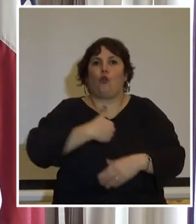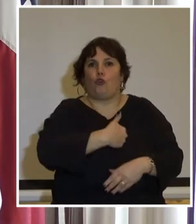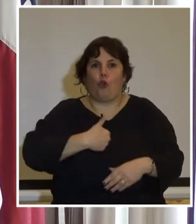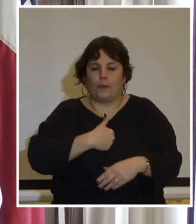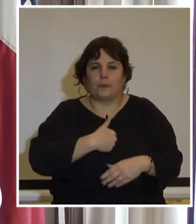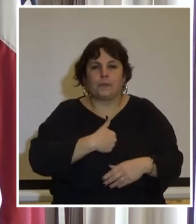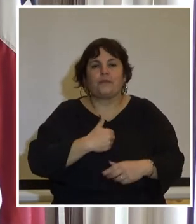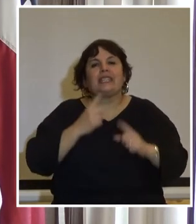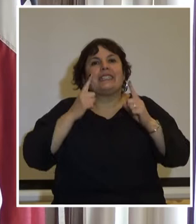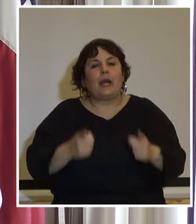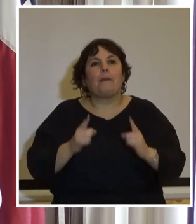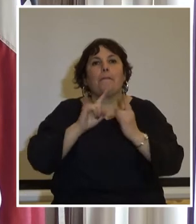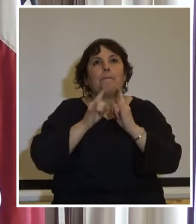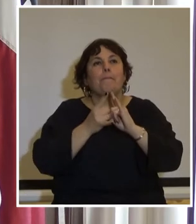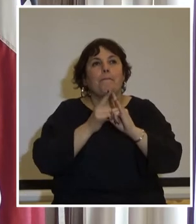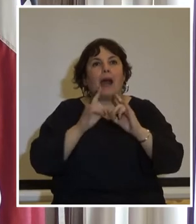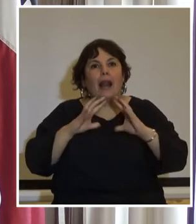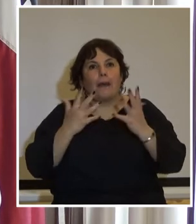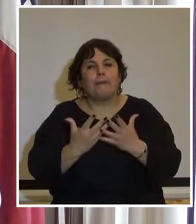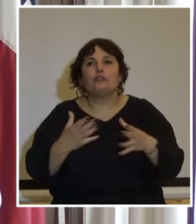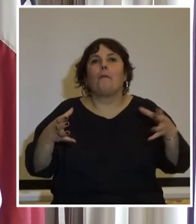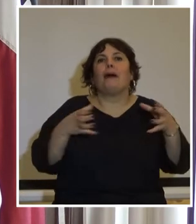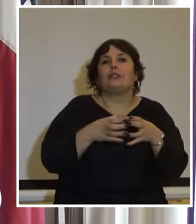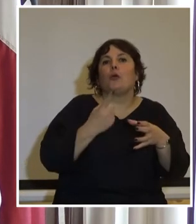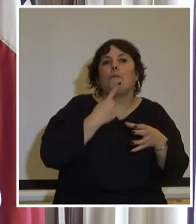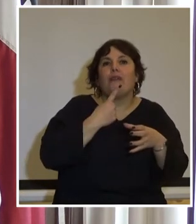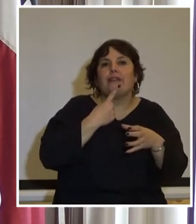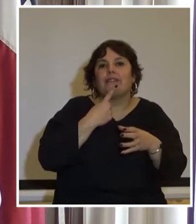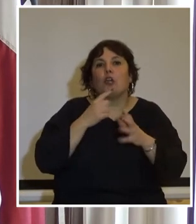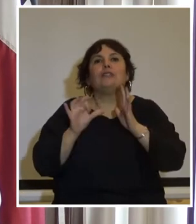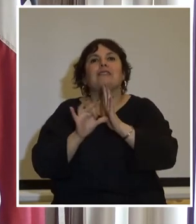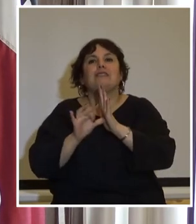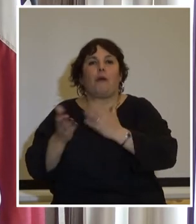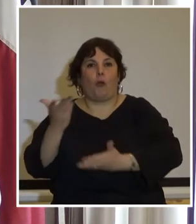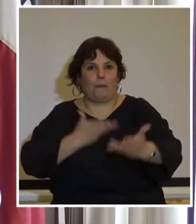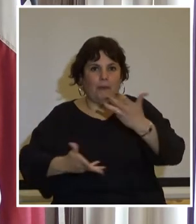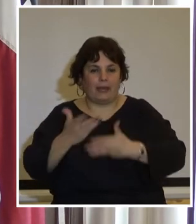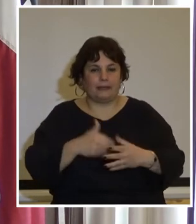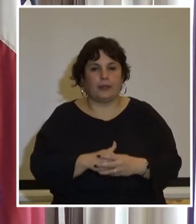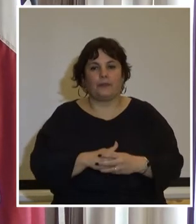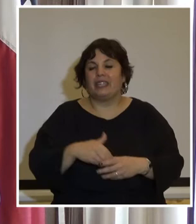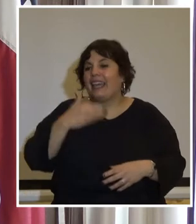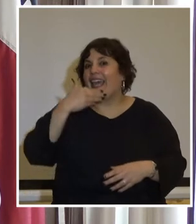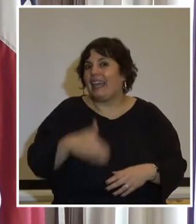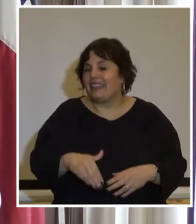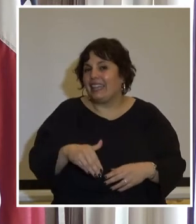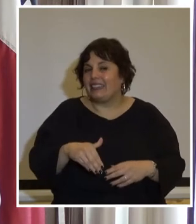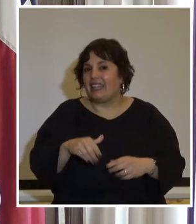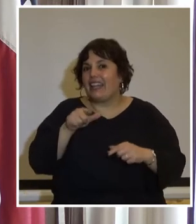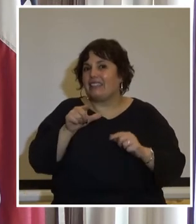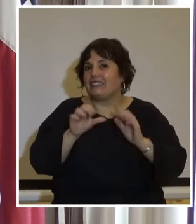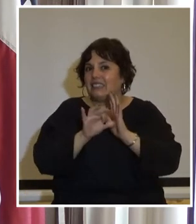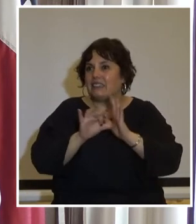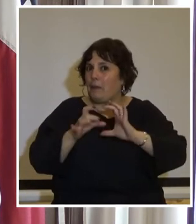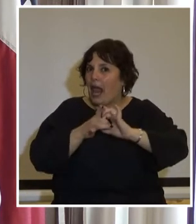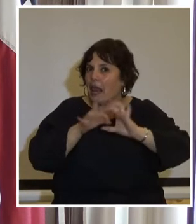Revigorizar el Parlamento, los partidos políticos, nuestro sistema de convivencia y entender que la democracia, por la